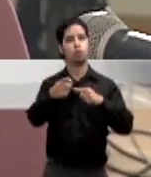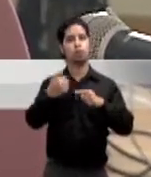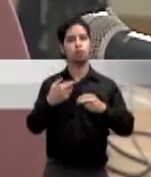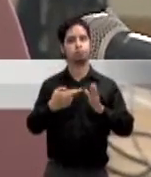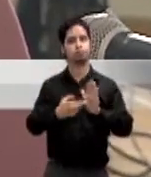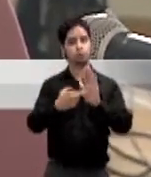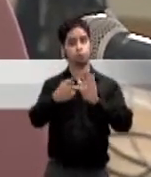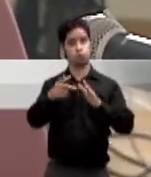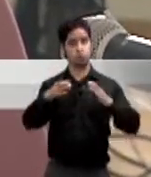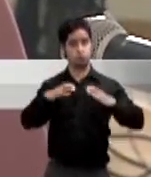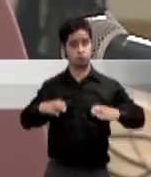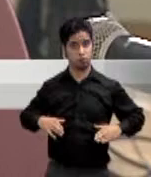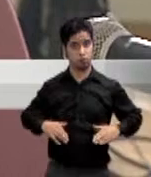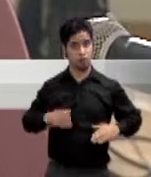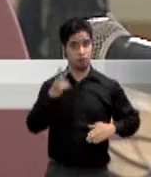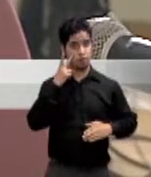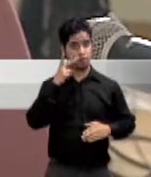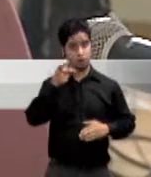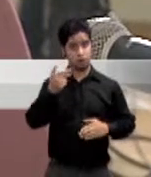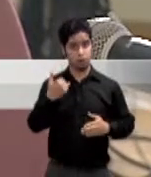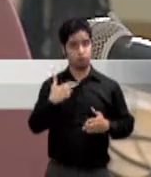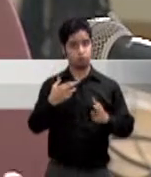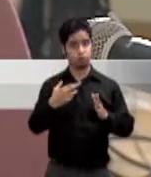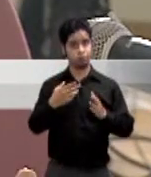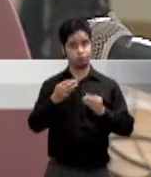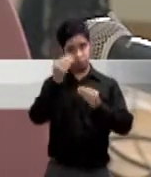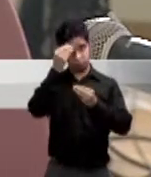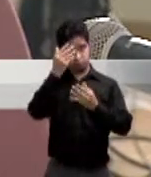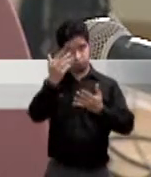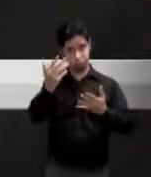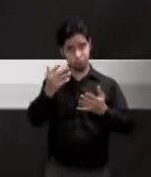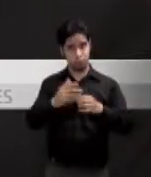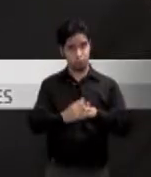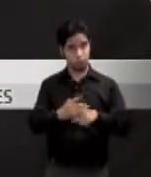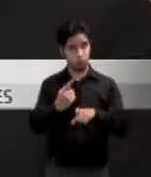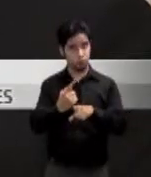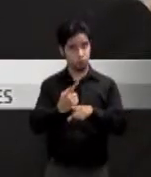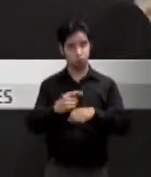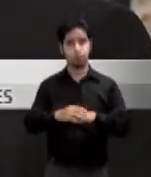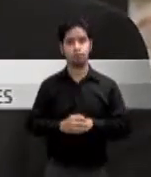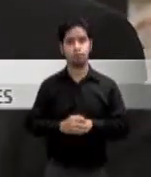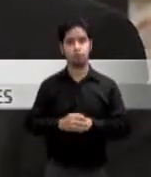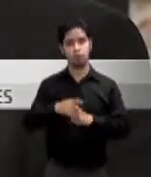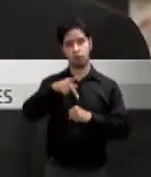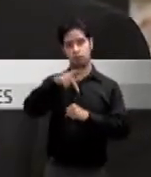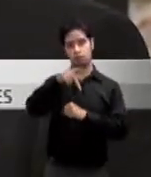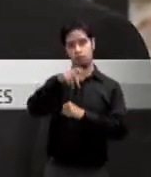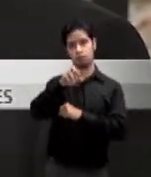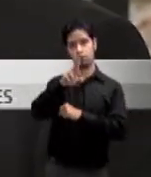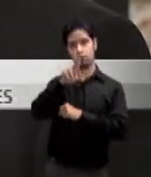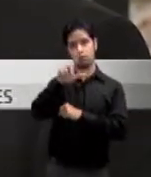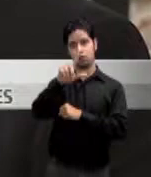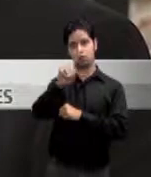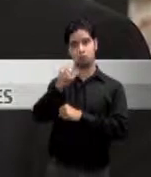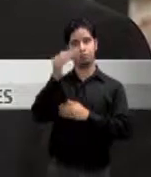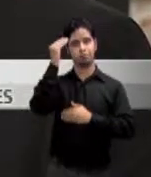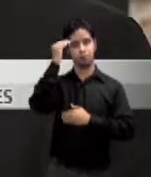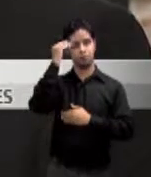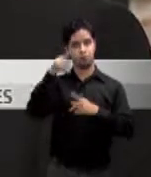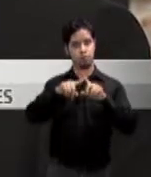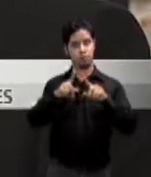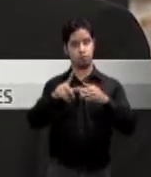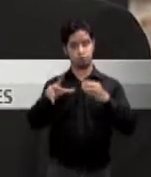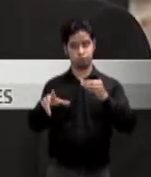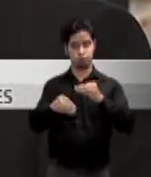a lo mejor la persona de Hacienda que te está representando, la información que te está dando, no es la correcta. Pero yo está claro que para la implementación de un IVA